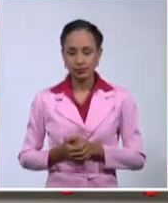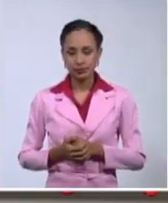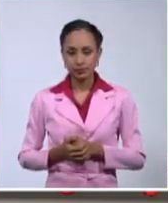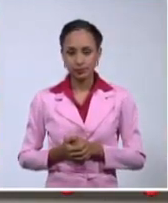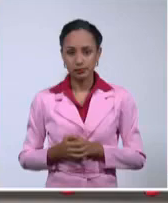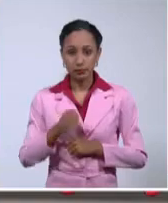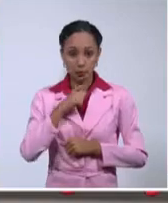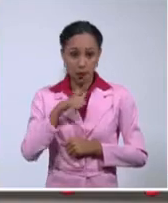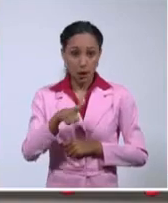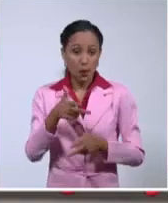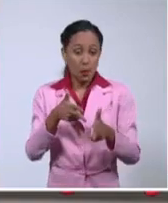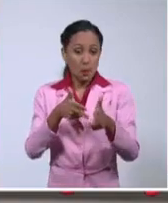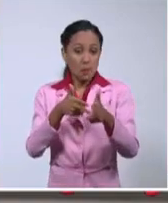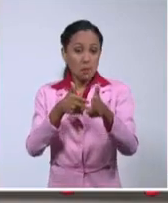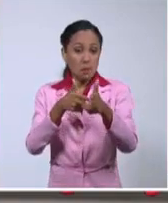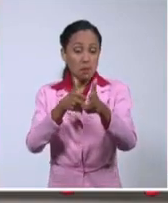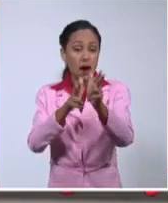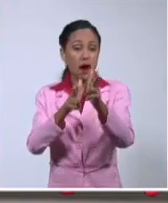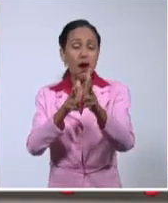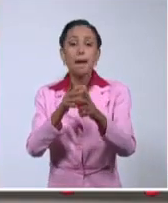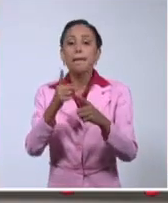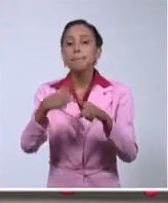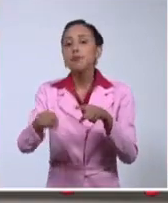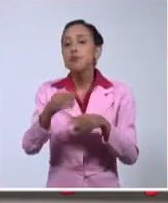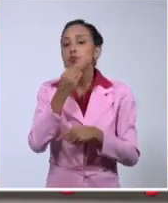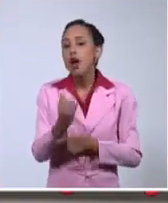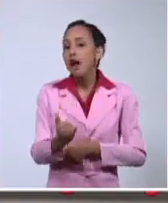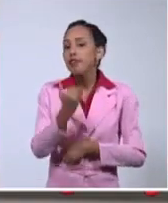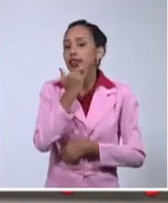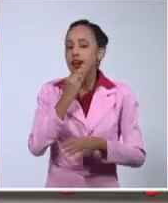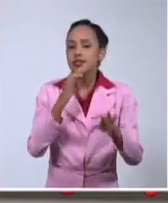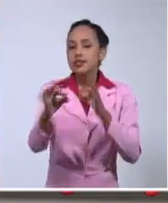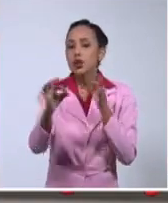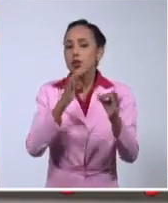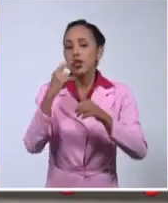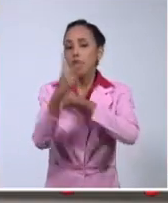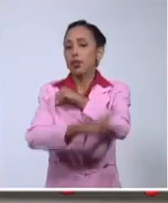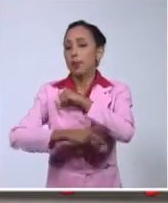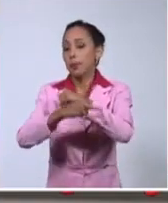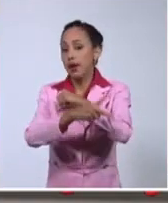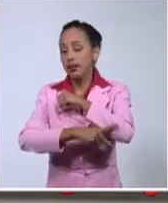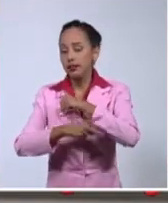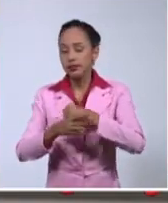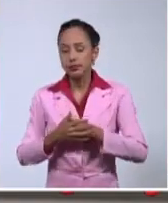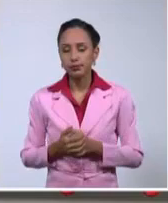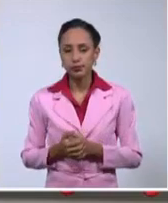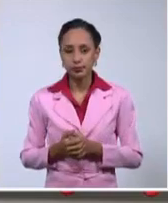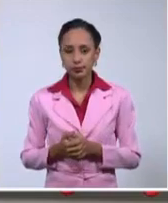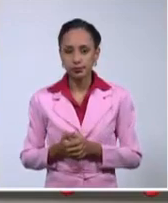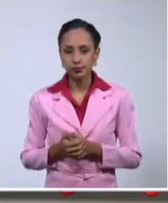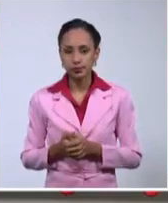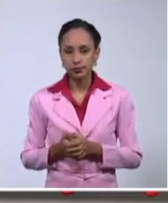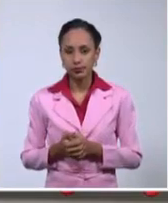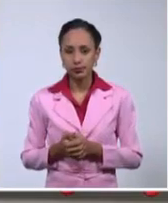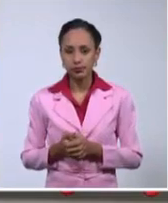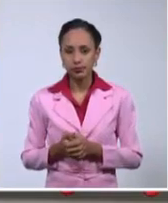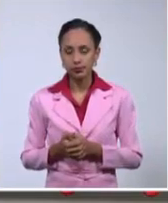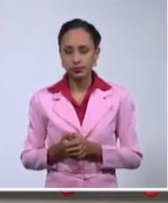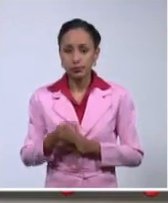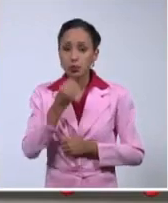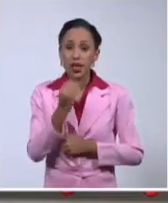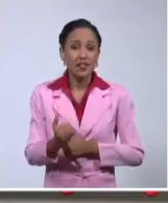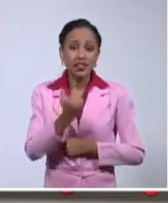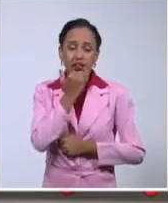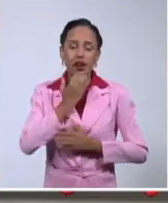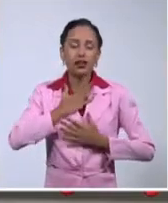esa persona atenta contra la seguridad de un país, atenta con ese trabajo a cambio de dinero, la tranquilidad de millones